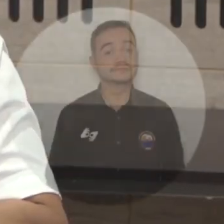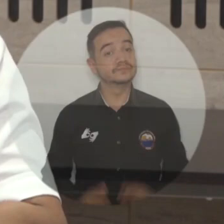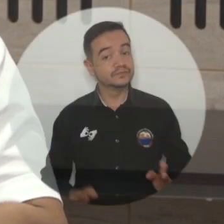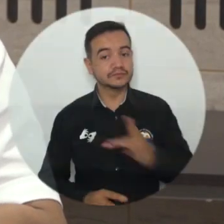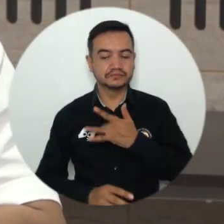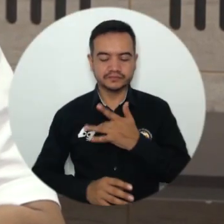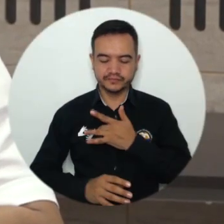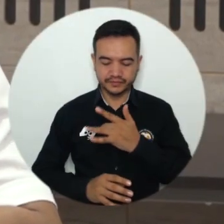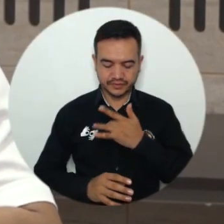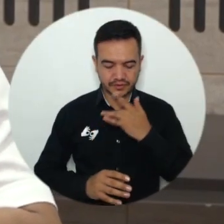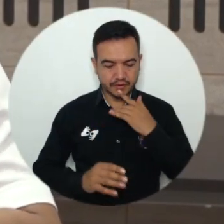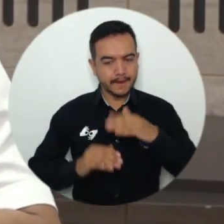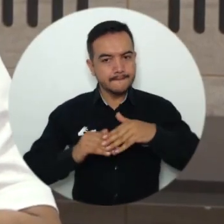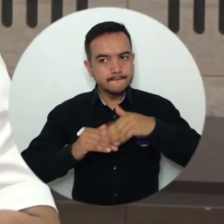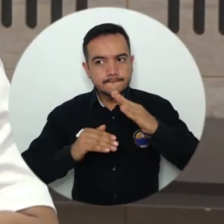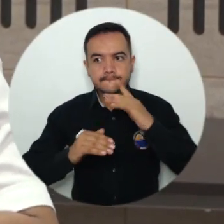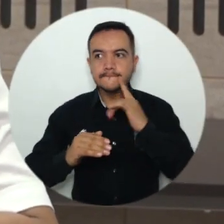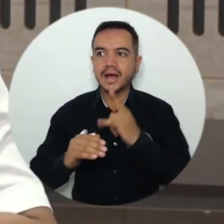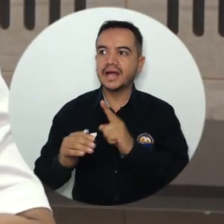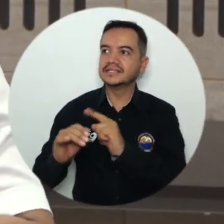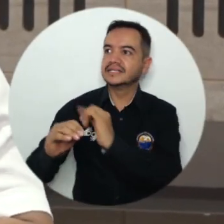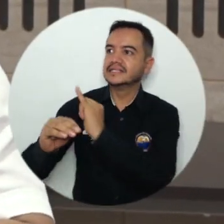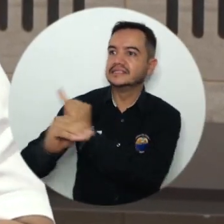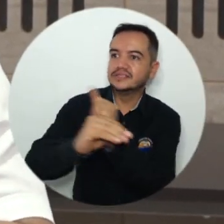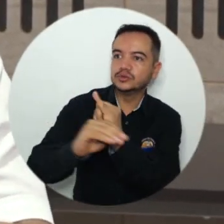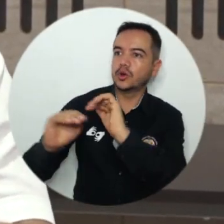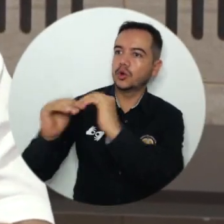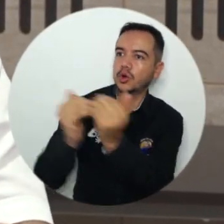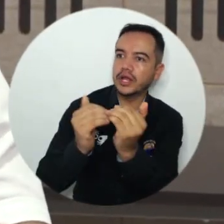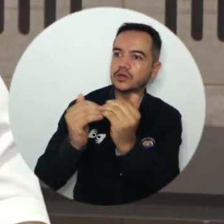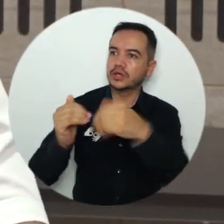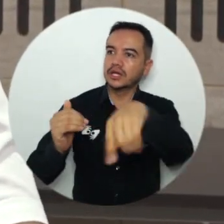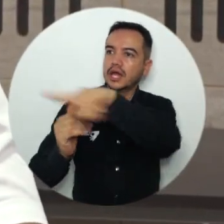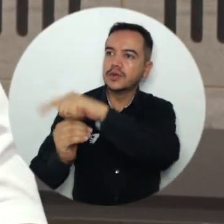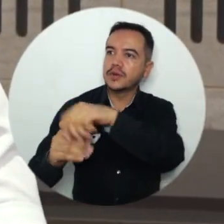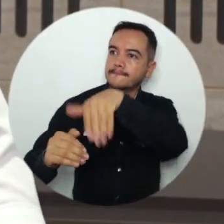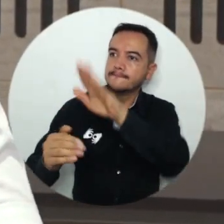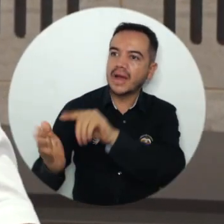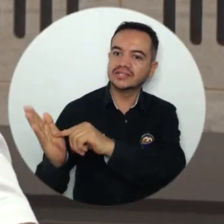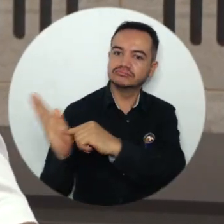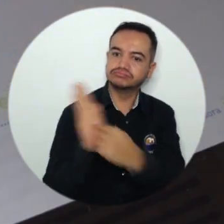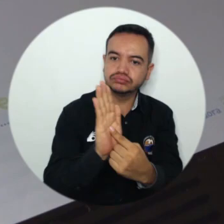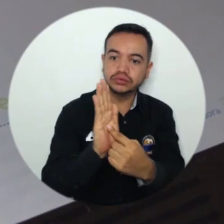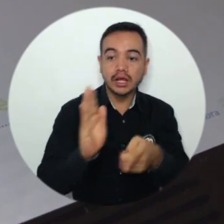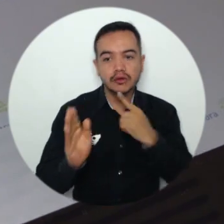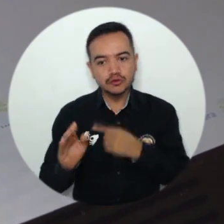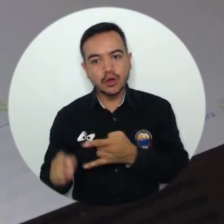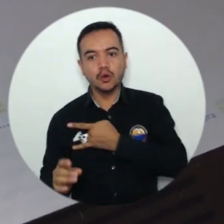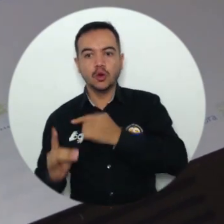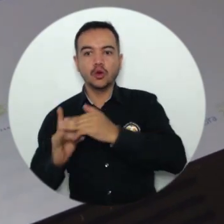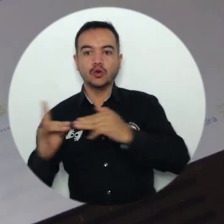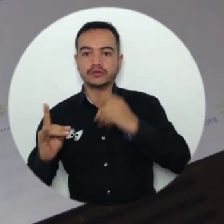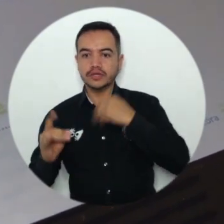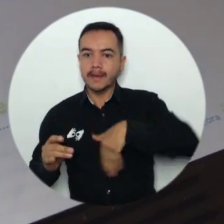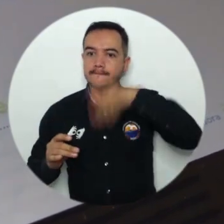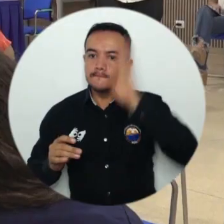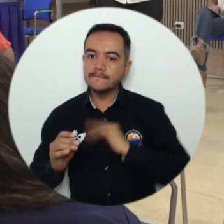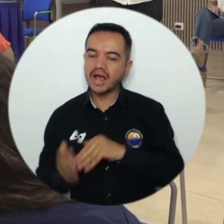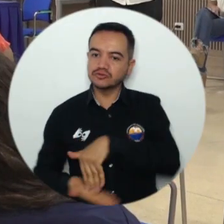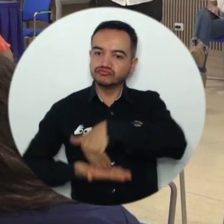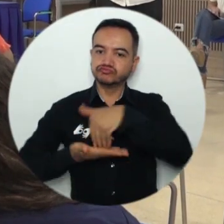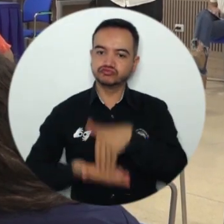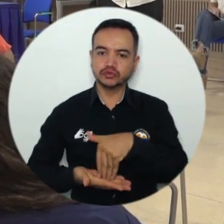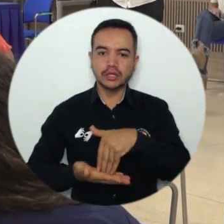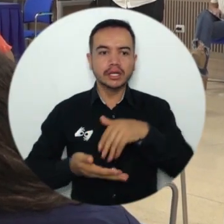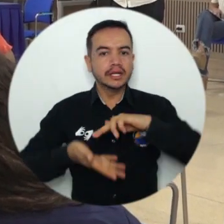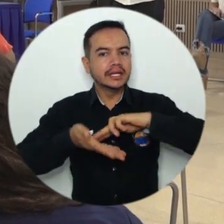Creo que entre más instituciones reconocidas y más liderazgo se promueva, eso hace más sólida la universidad, porque es el papel de generar una